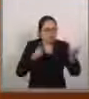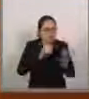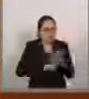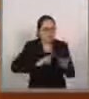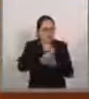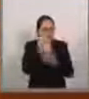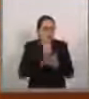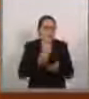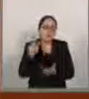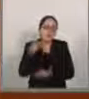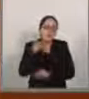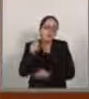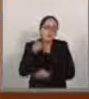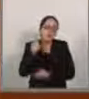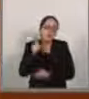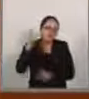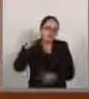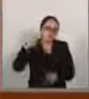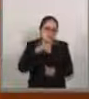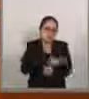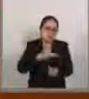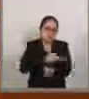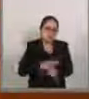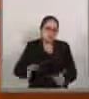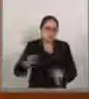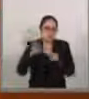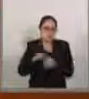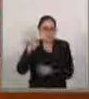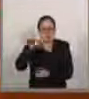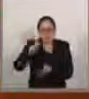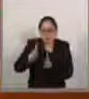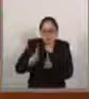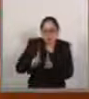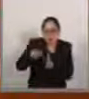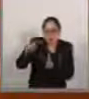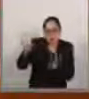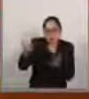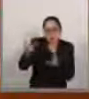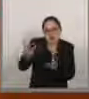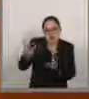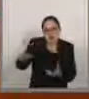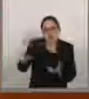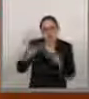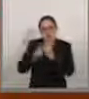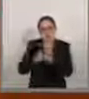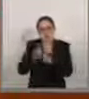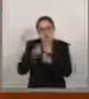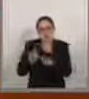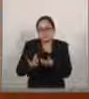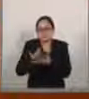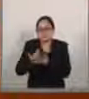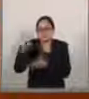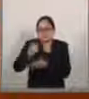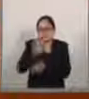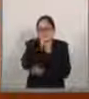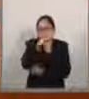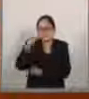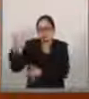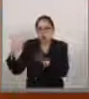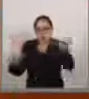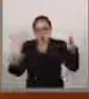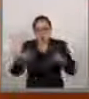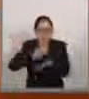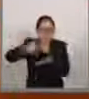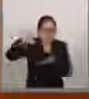eficiente, eficaz, que permita también la reconstrucción, el replantamiento de los bosques y